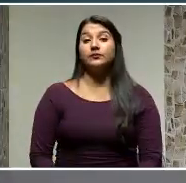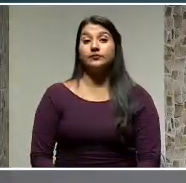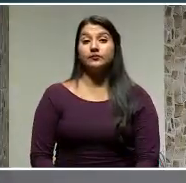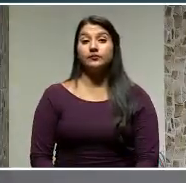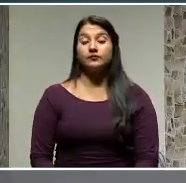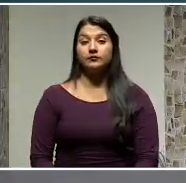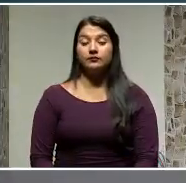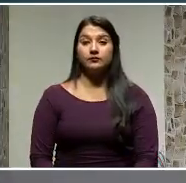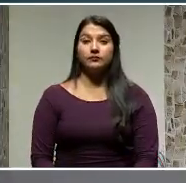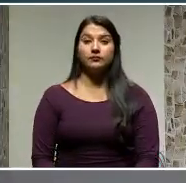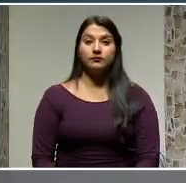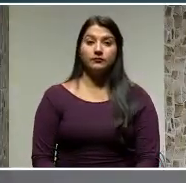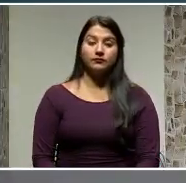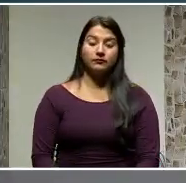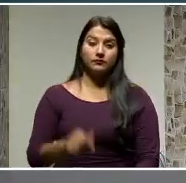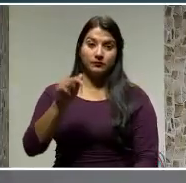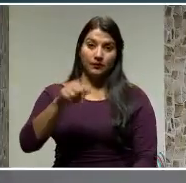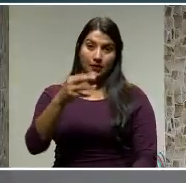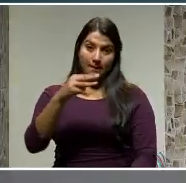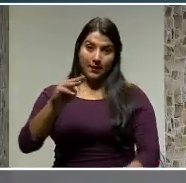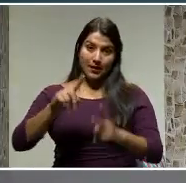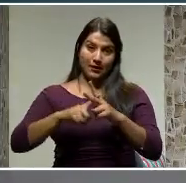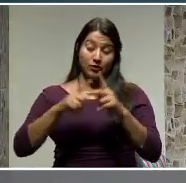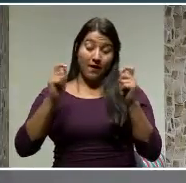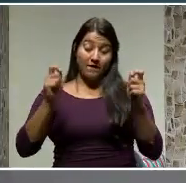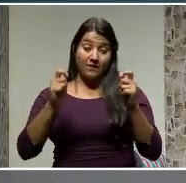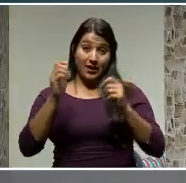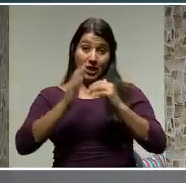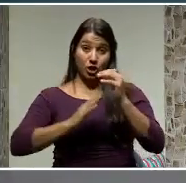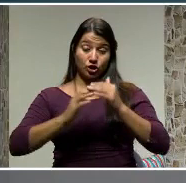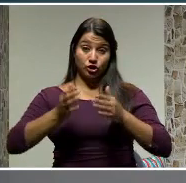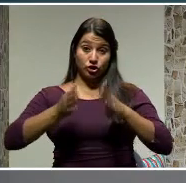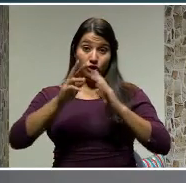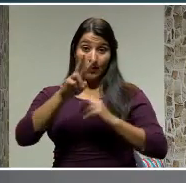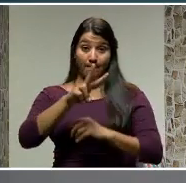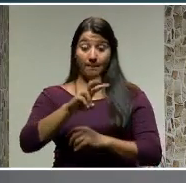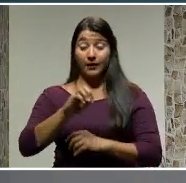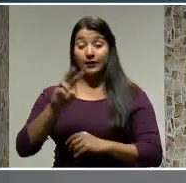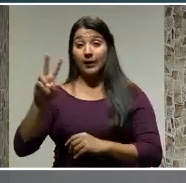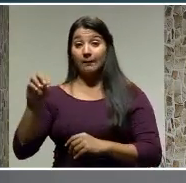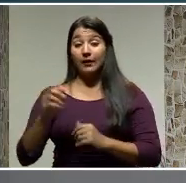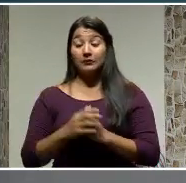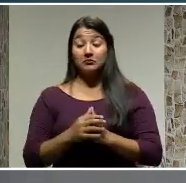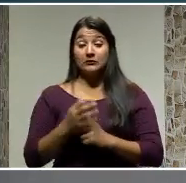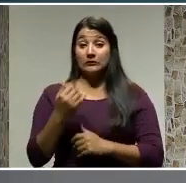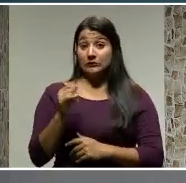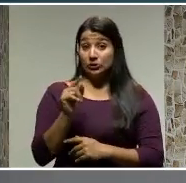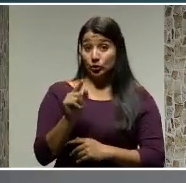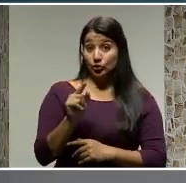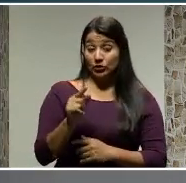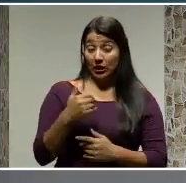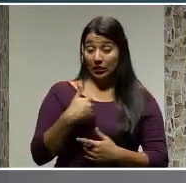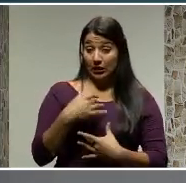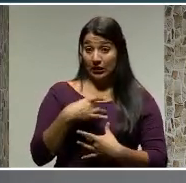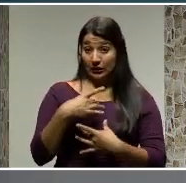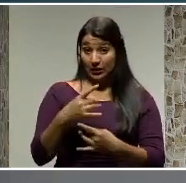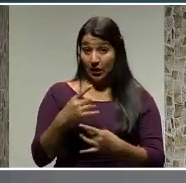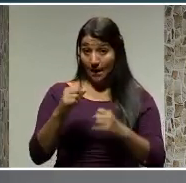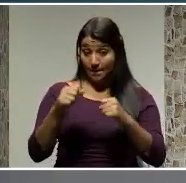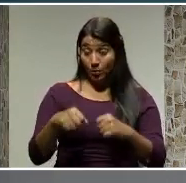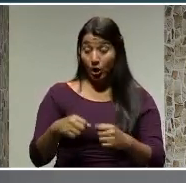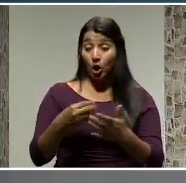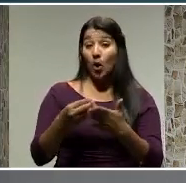Y este miércoles iniciará Expo Construcción 2020. Si usted está interesado en